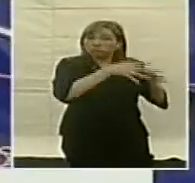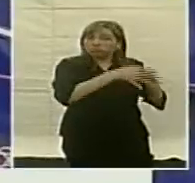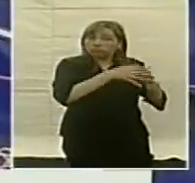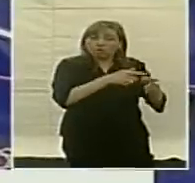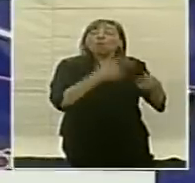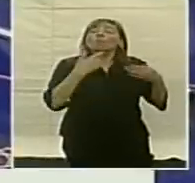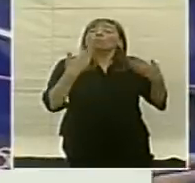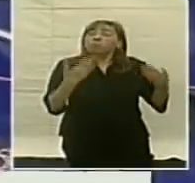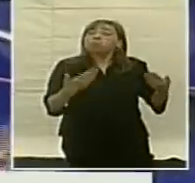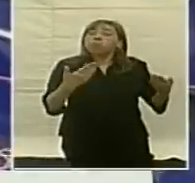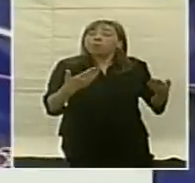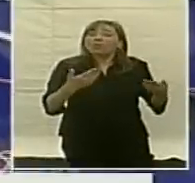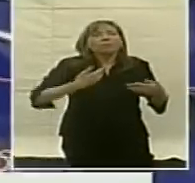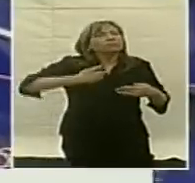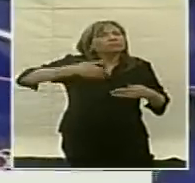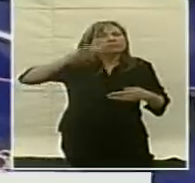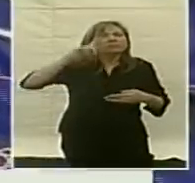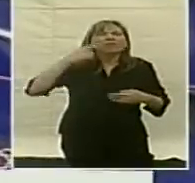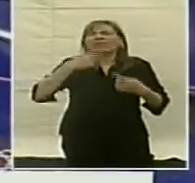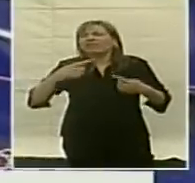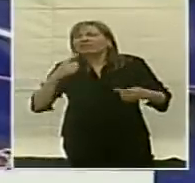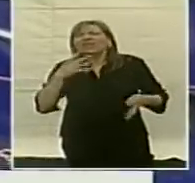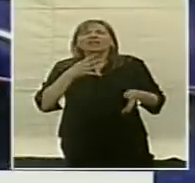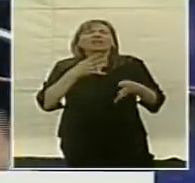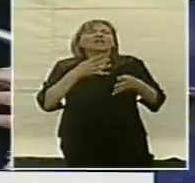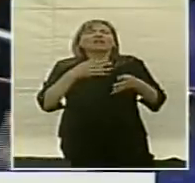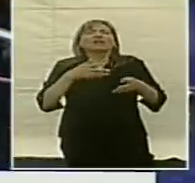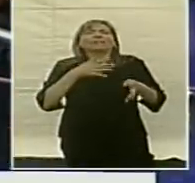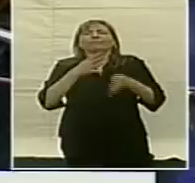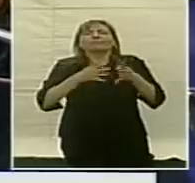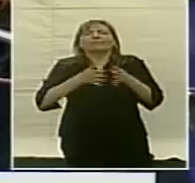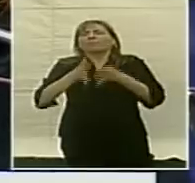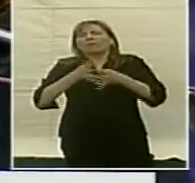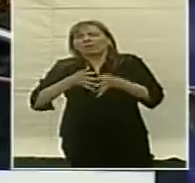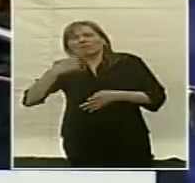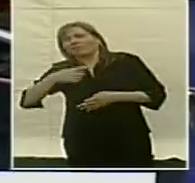aprovechado para toda la industria de defensa en general. tenemos, además,